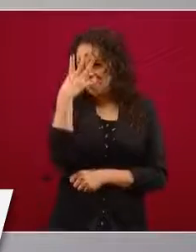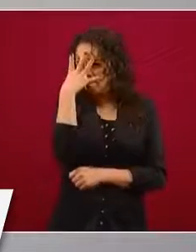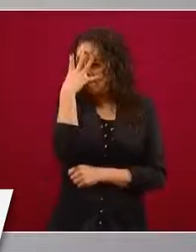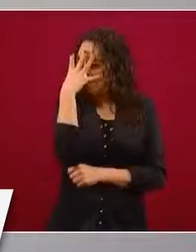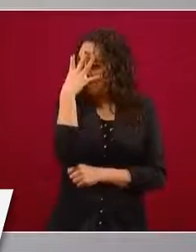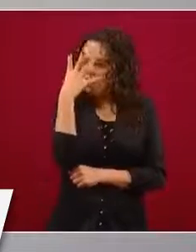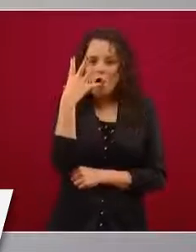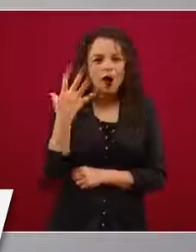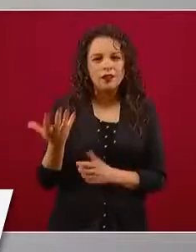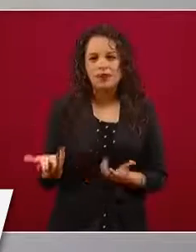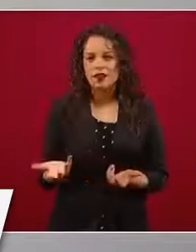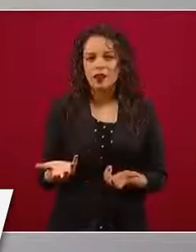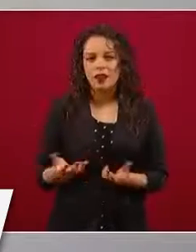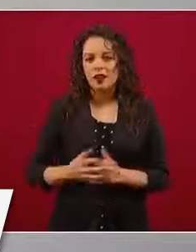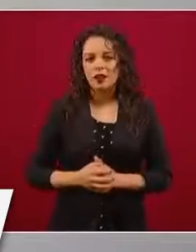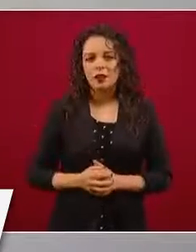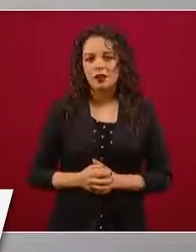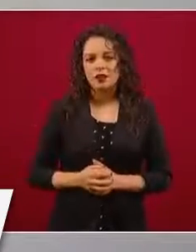es decir,